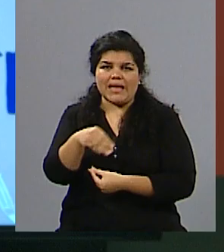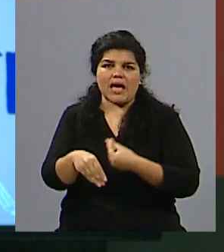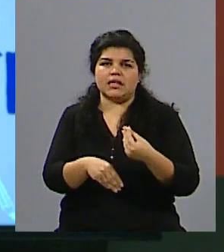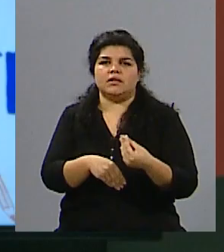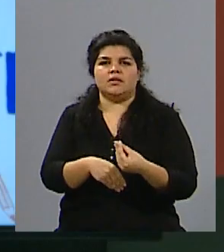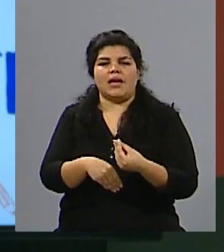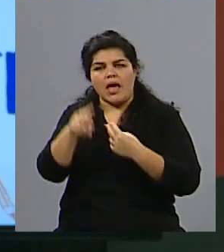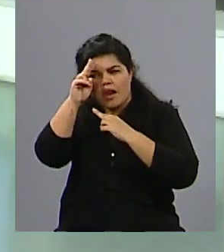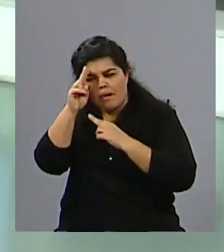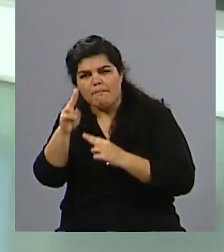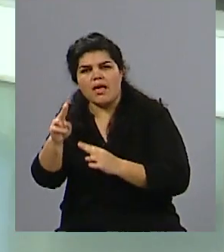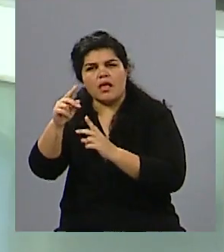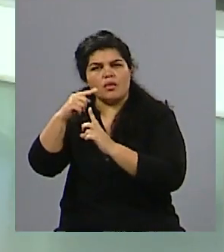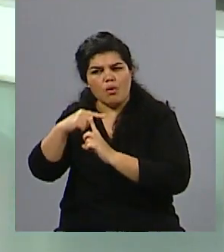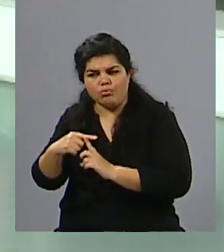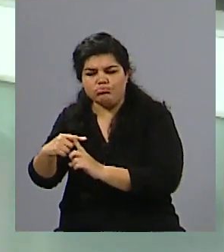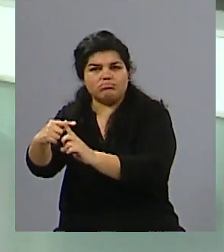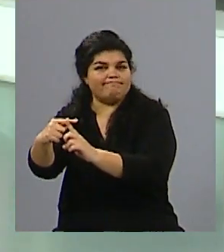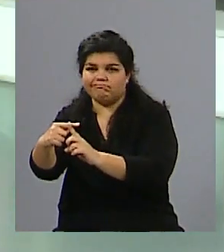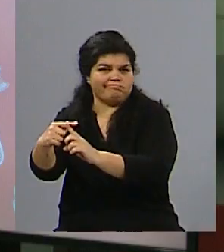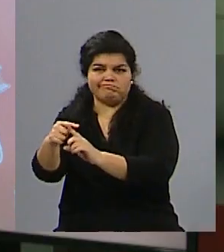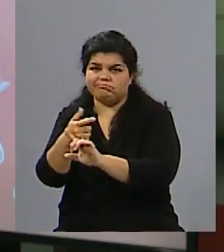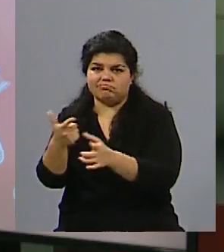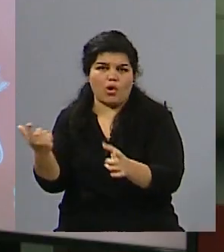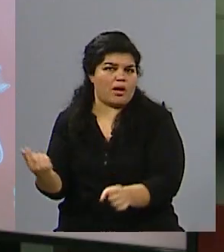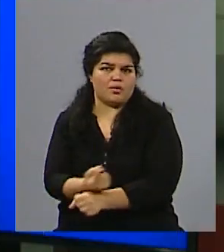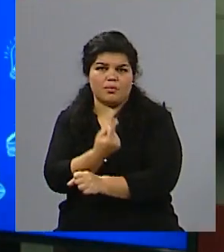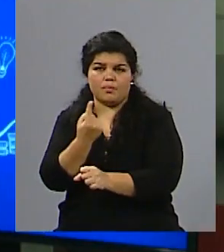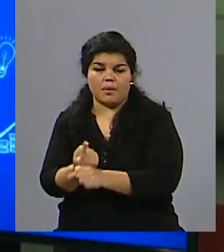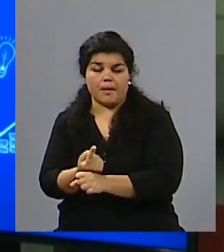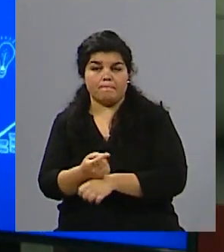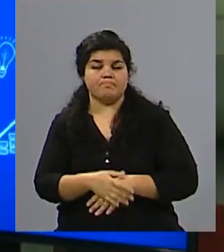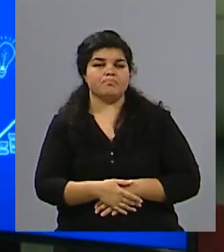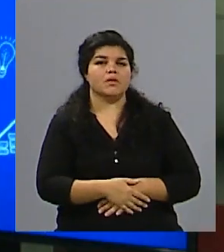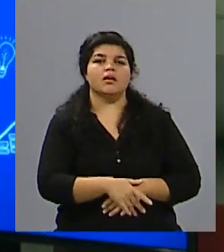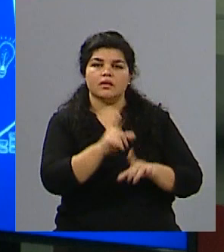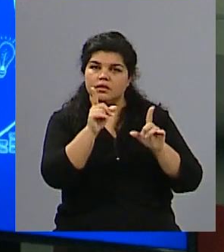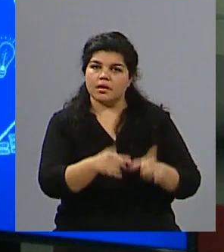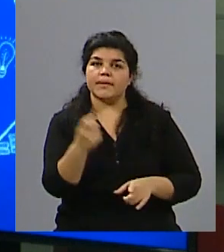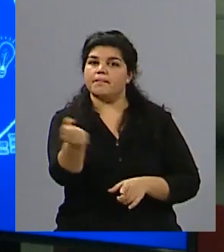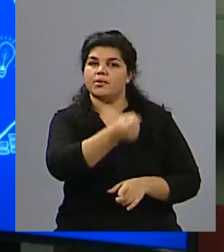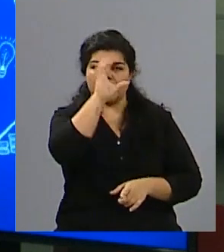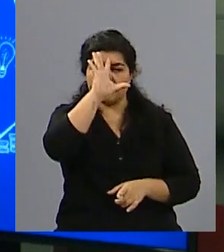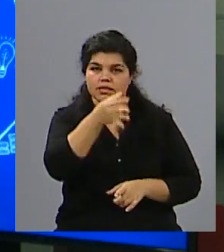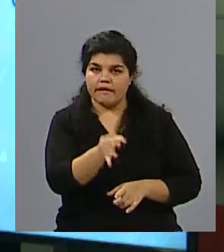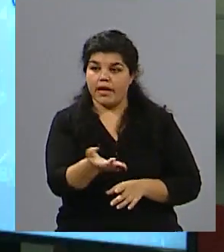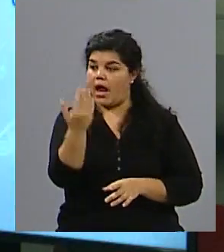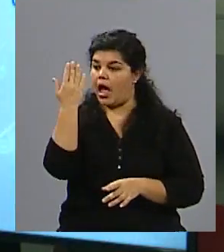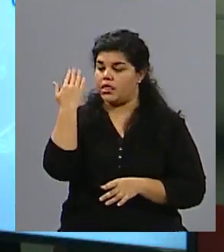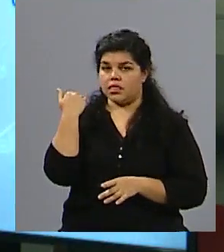Tal cual. Y como decías vos, hablando un poco de los datos históricos, a partir de ese primer Ni Una Menos, no significa que antes no